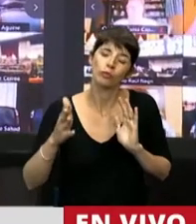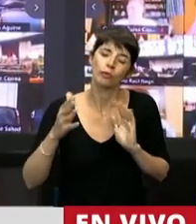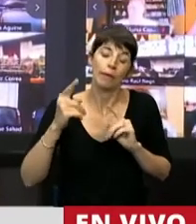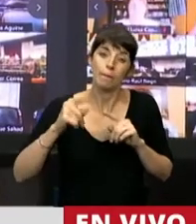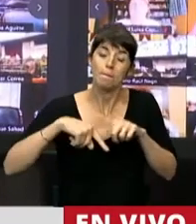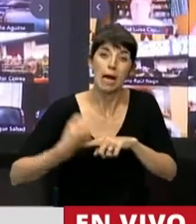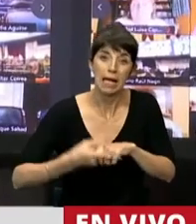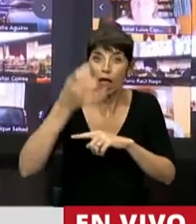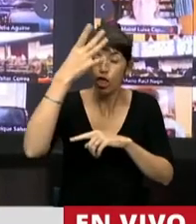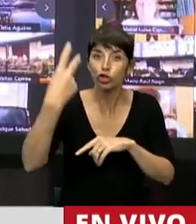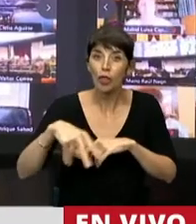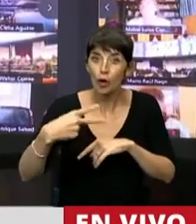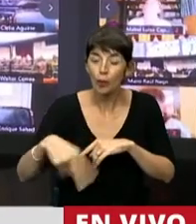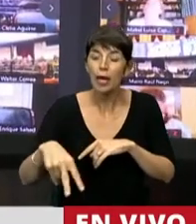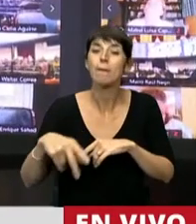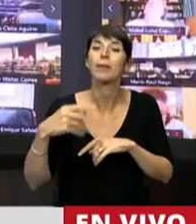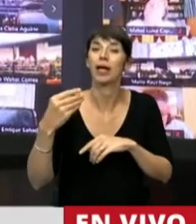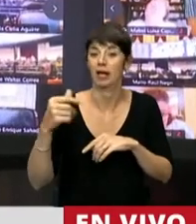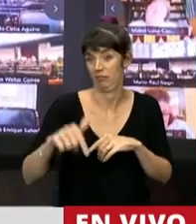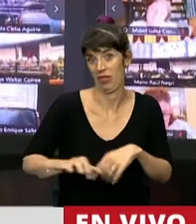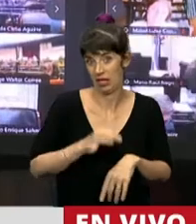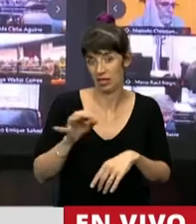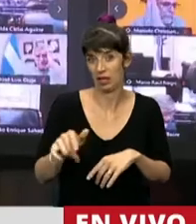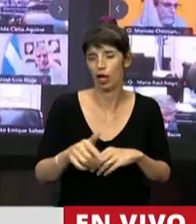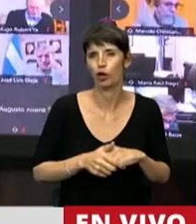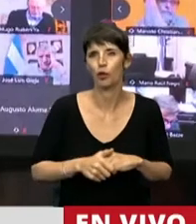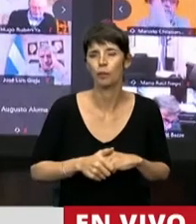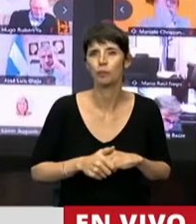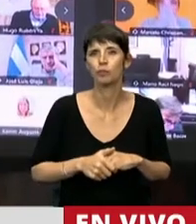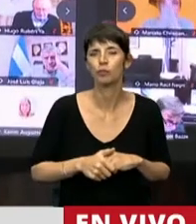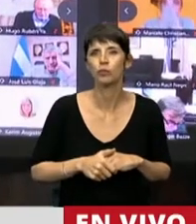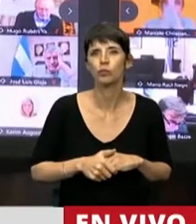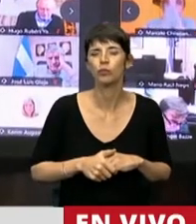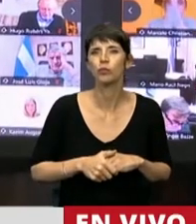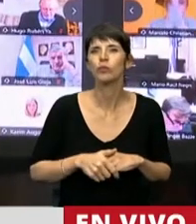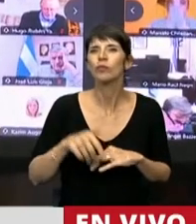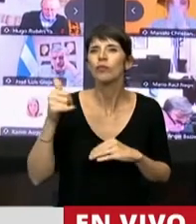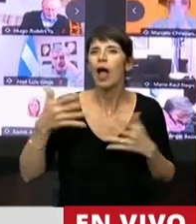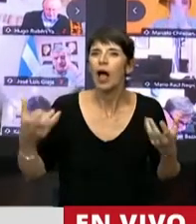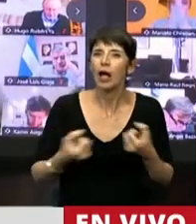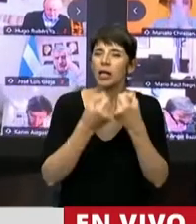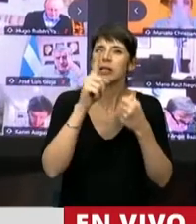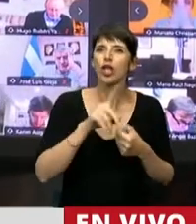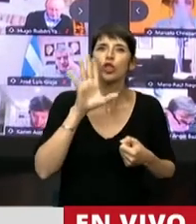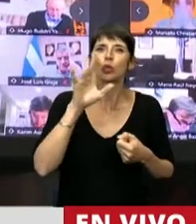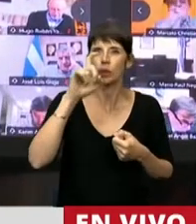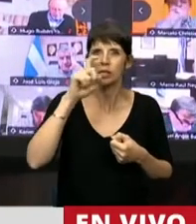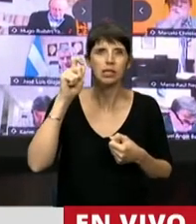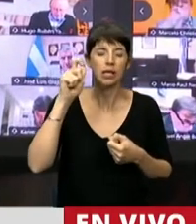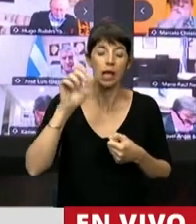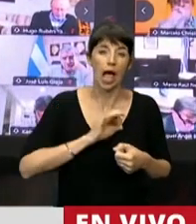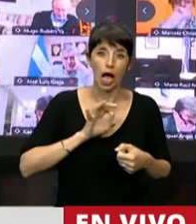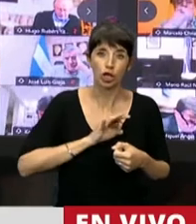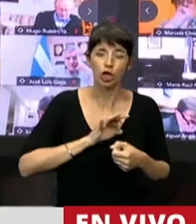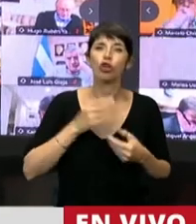noviembre del año 2020, se cumplen 157 años del